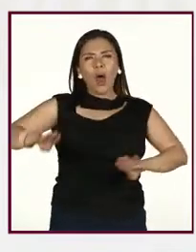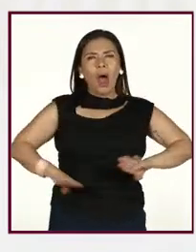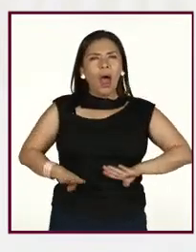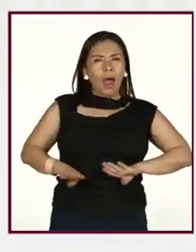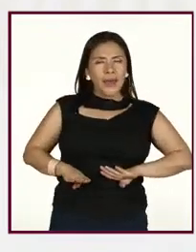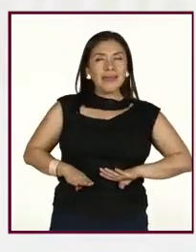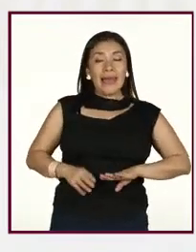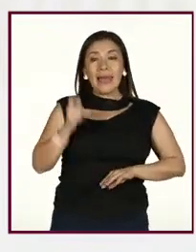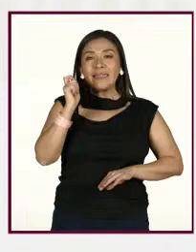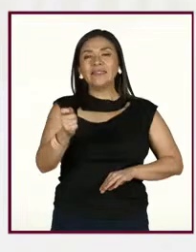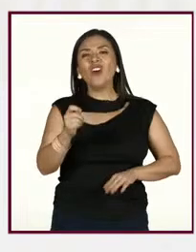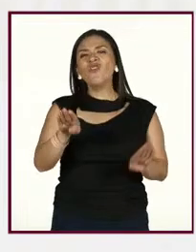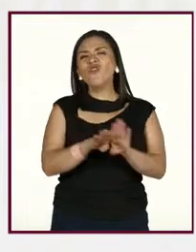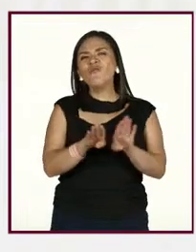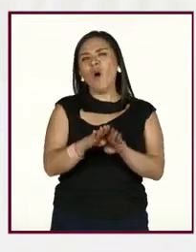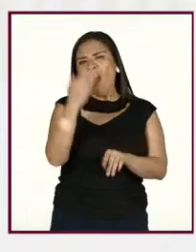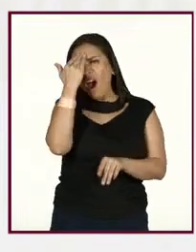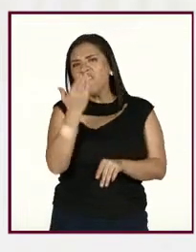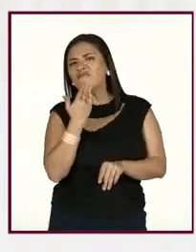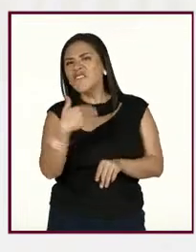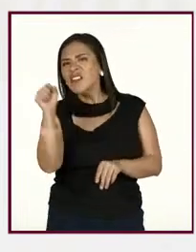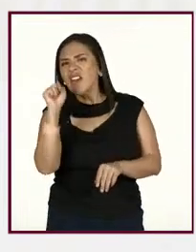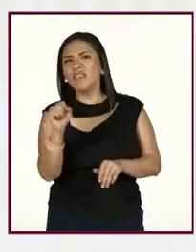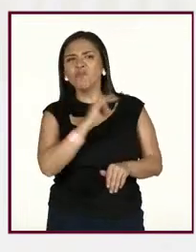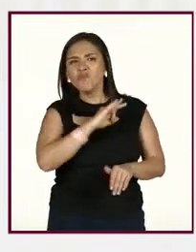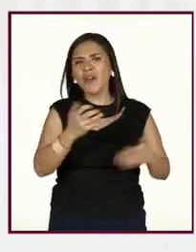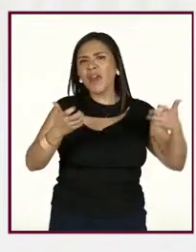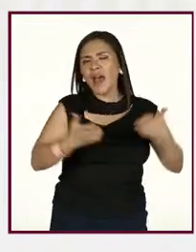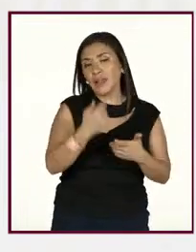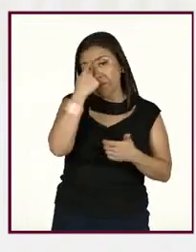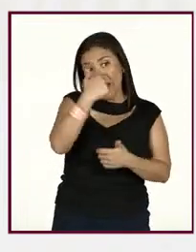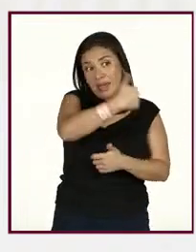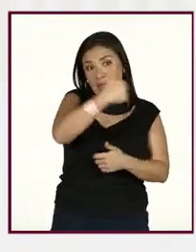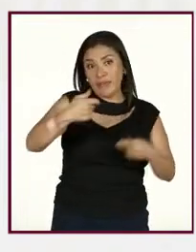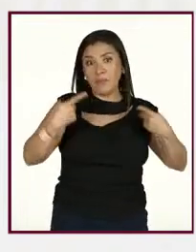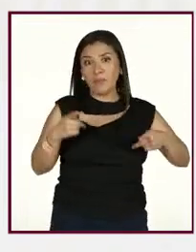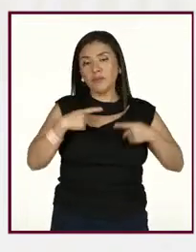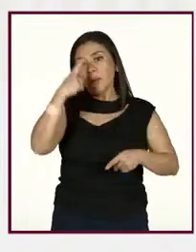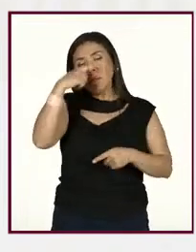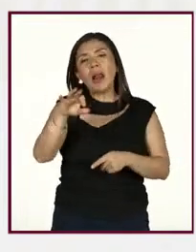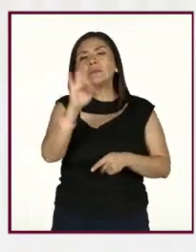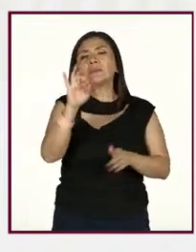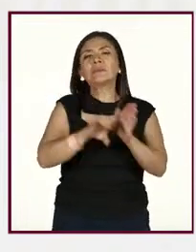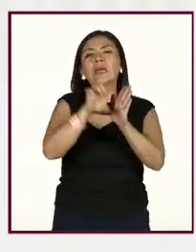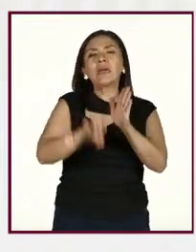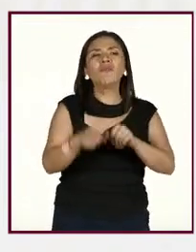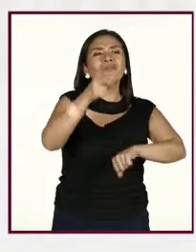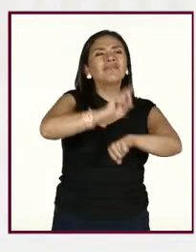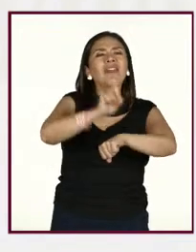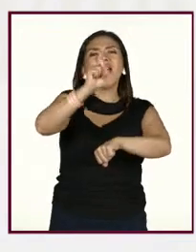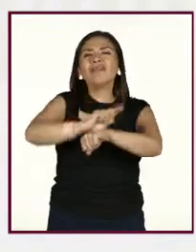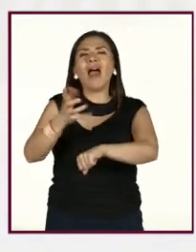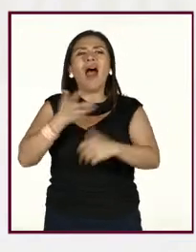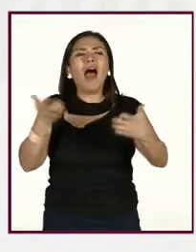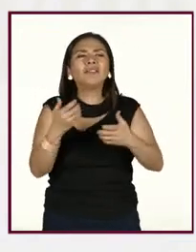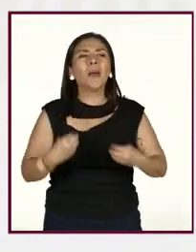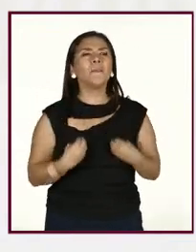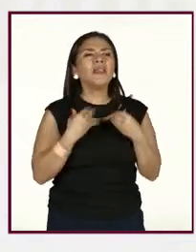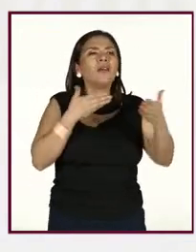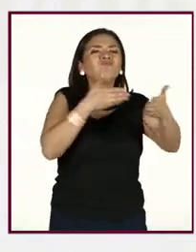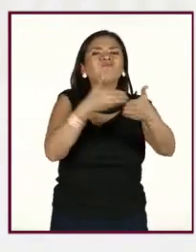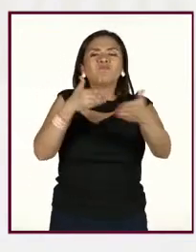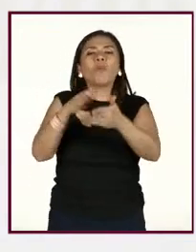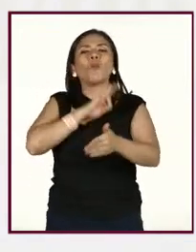justamente son estas capacidades, habilidades y destrezas que tiene cada persona para afrontar en el día a día. Así como su